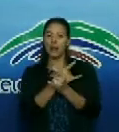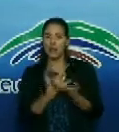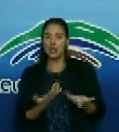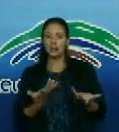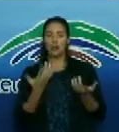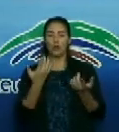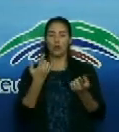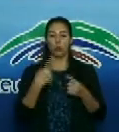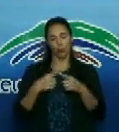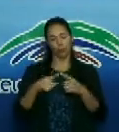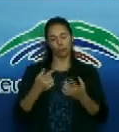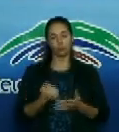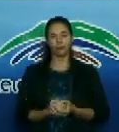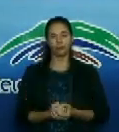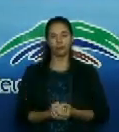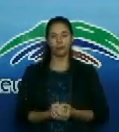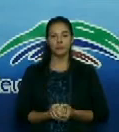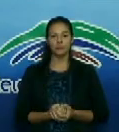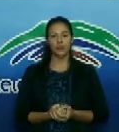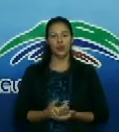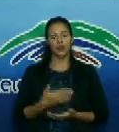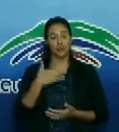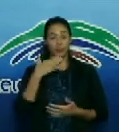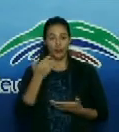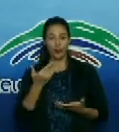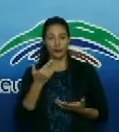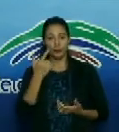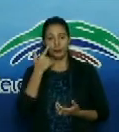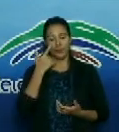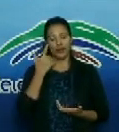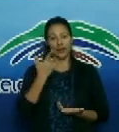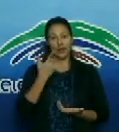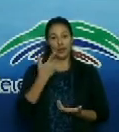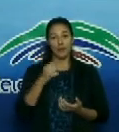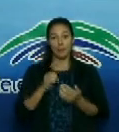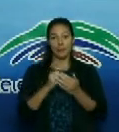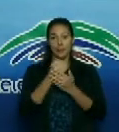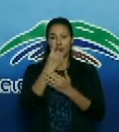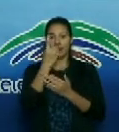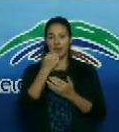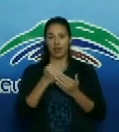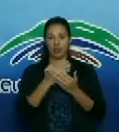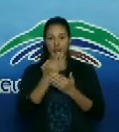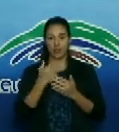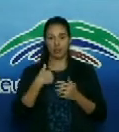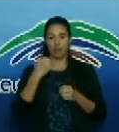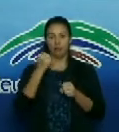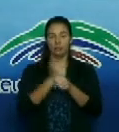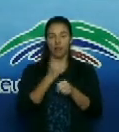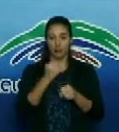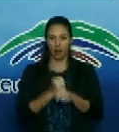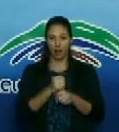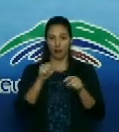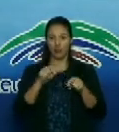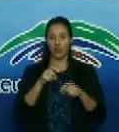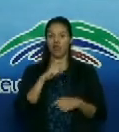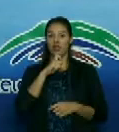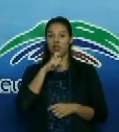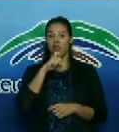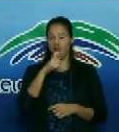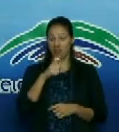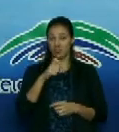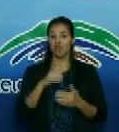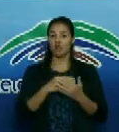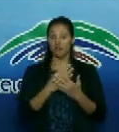bueno decir que el primer día que llegué fueron días difíciles porque fue un día